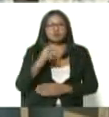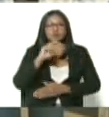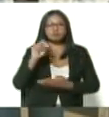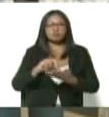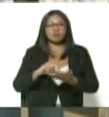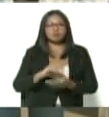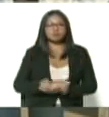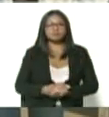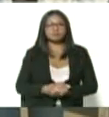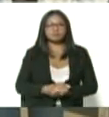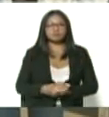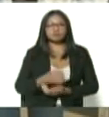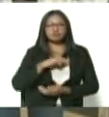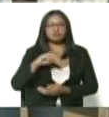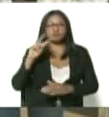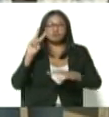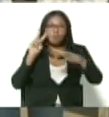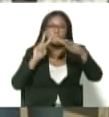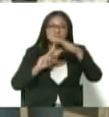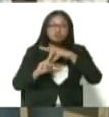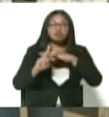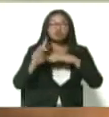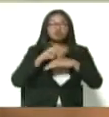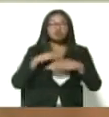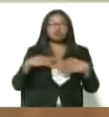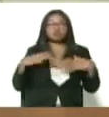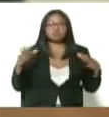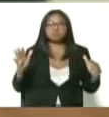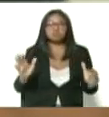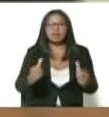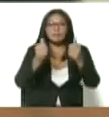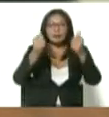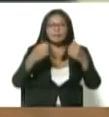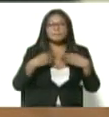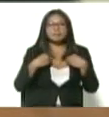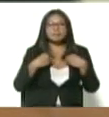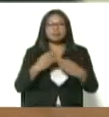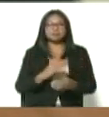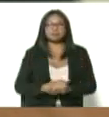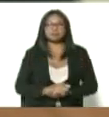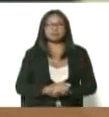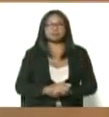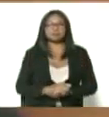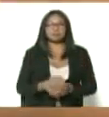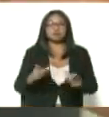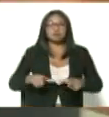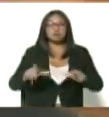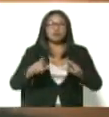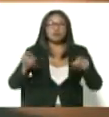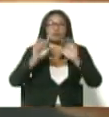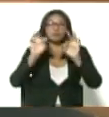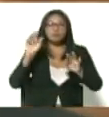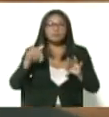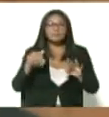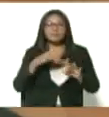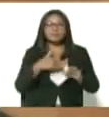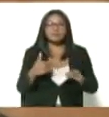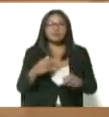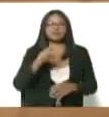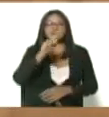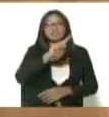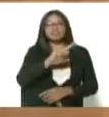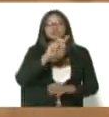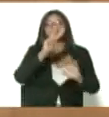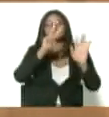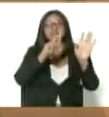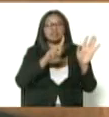salud con una sola visión que es salvar vida este hospital no ha cerrado sus puertas este hospital tiene 161